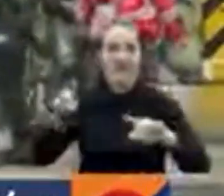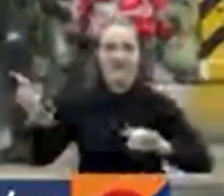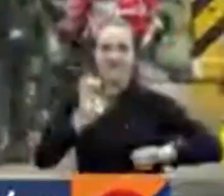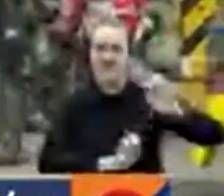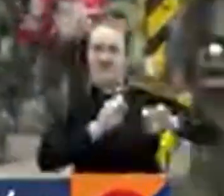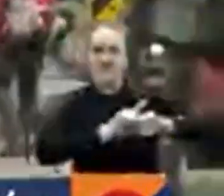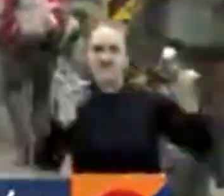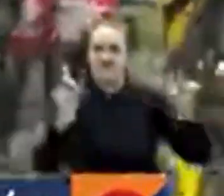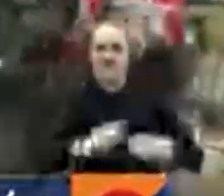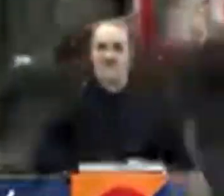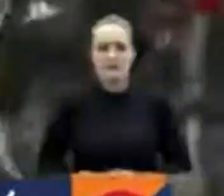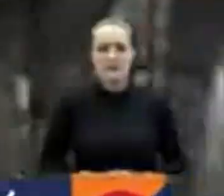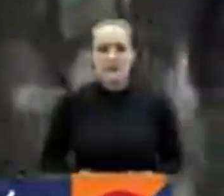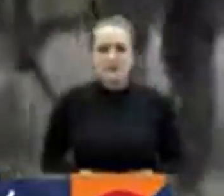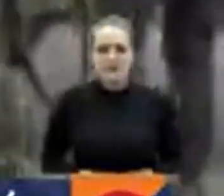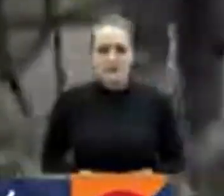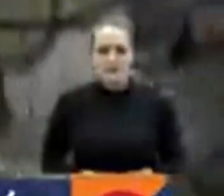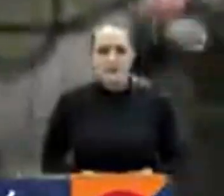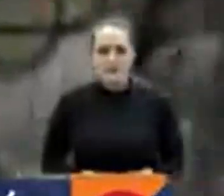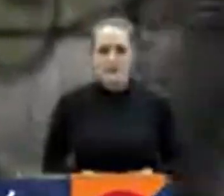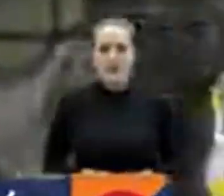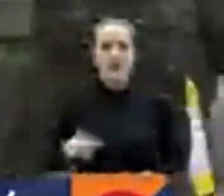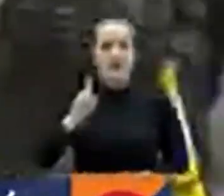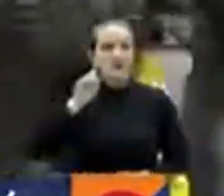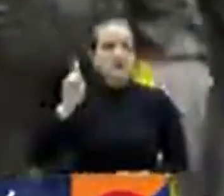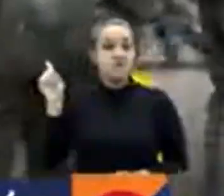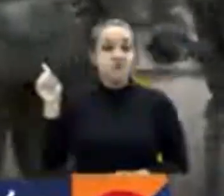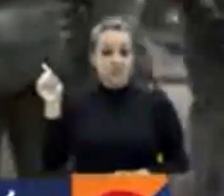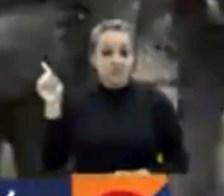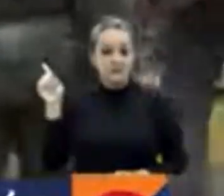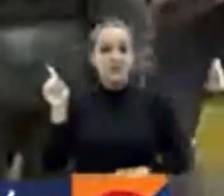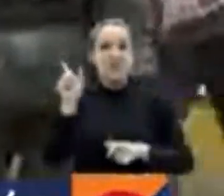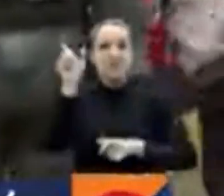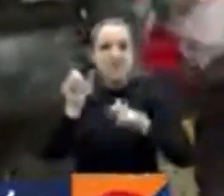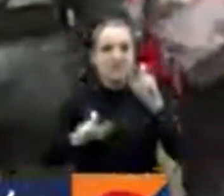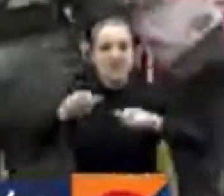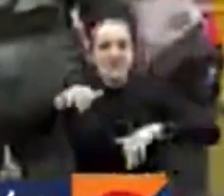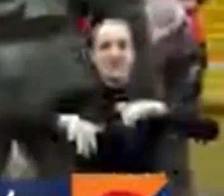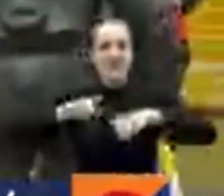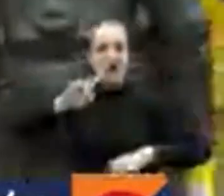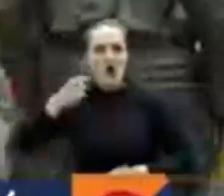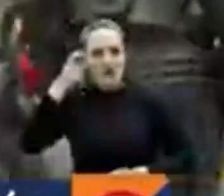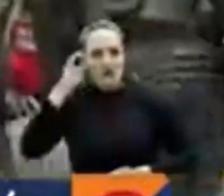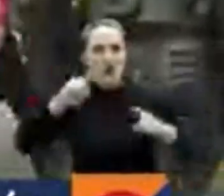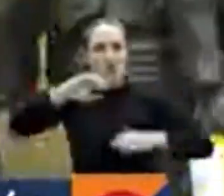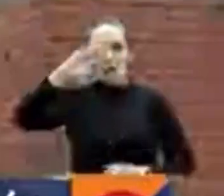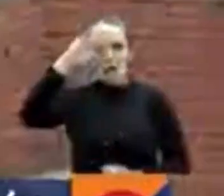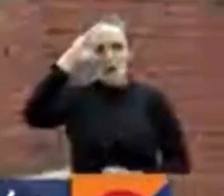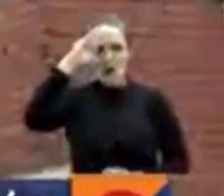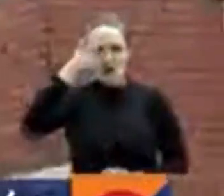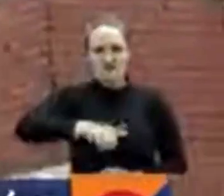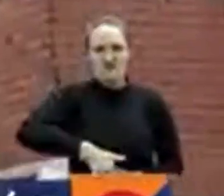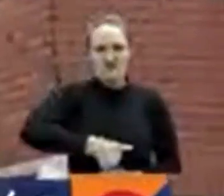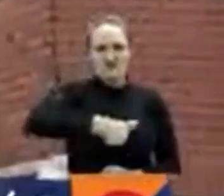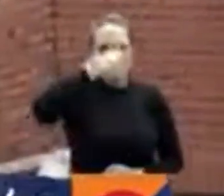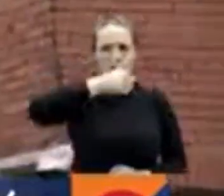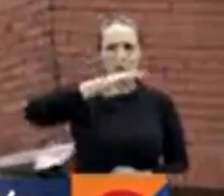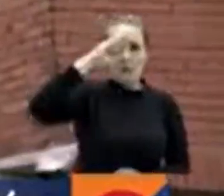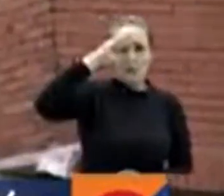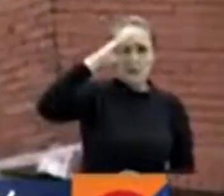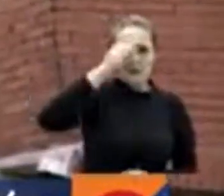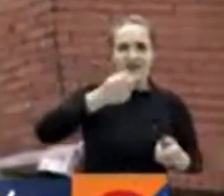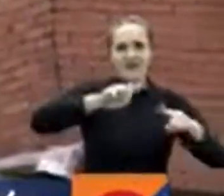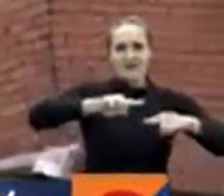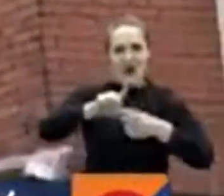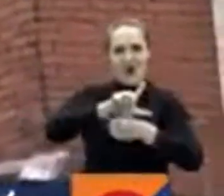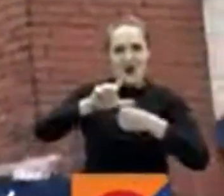El escuadro Módulo Antidisturbios que hace presencia también con funcionarios de la Secretaría de Gobierno, varios policías, el comandante de la policía de la localidad, ese